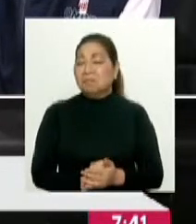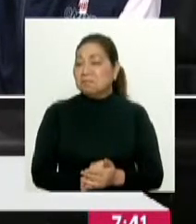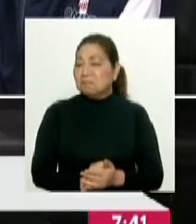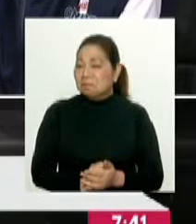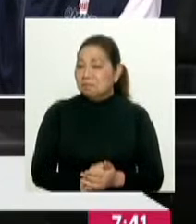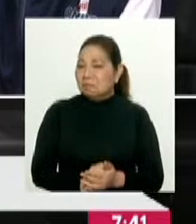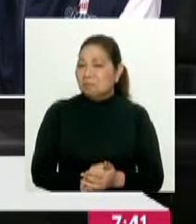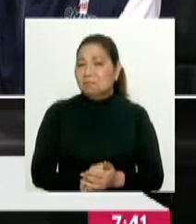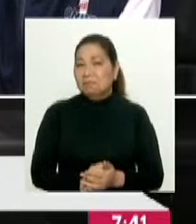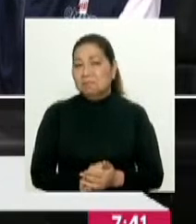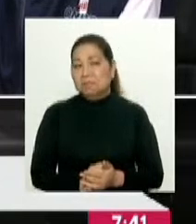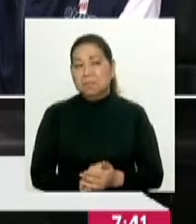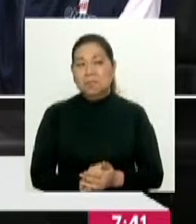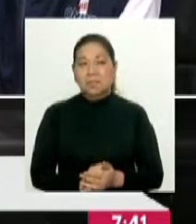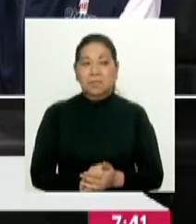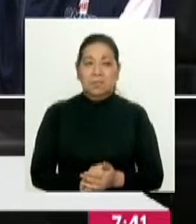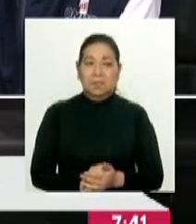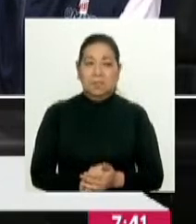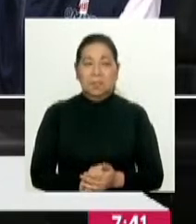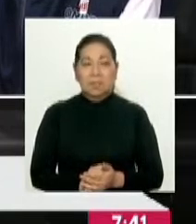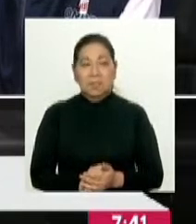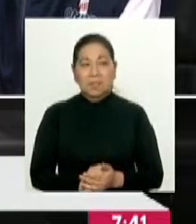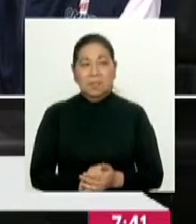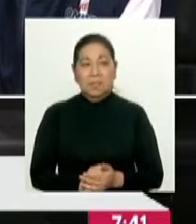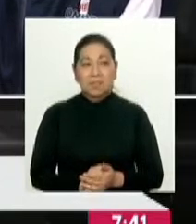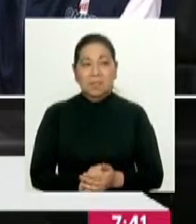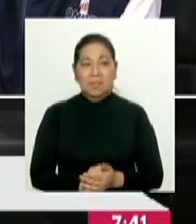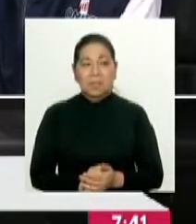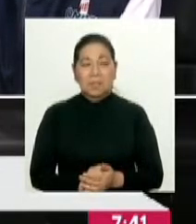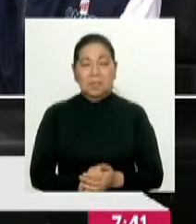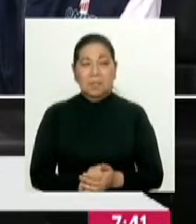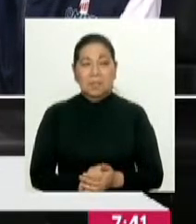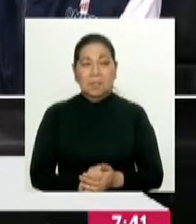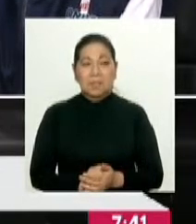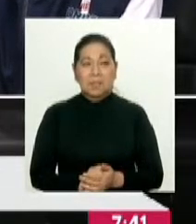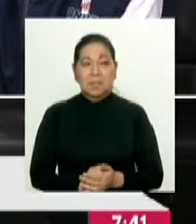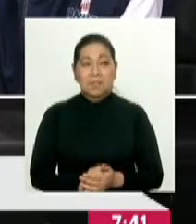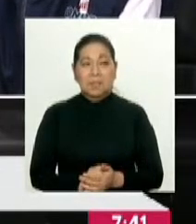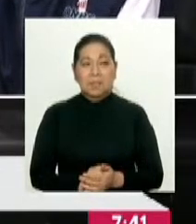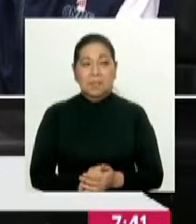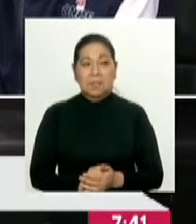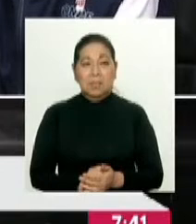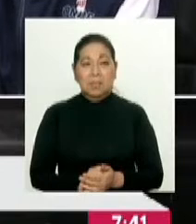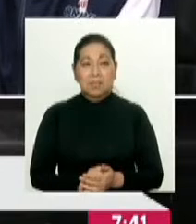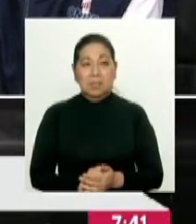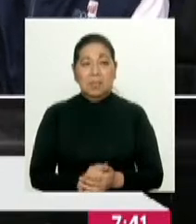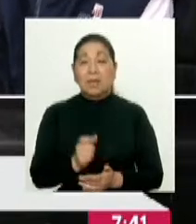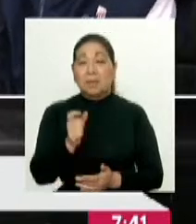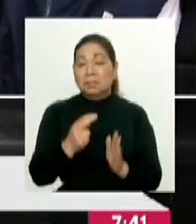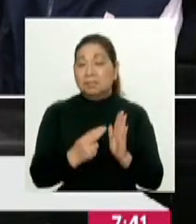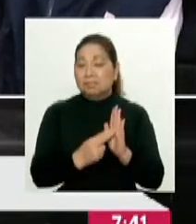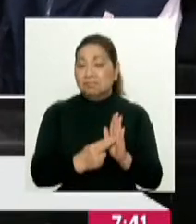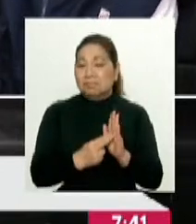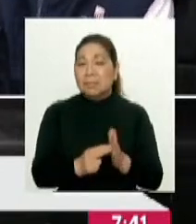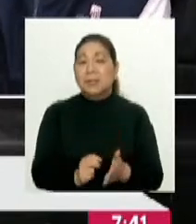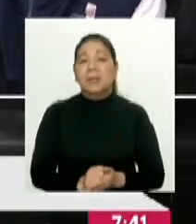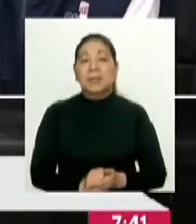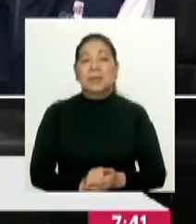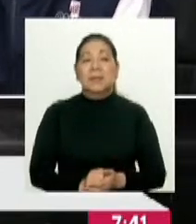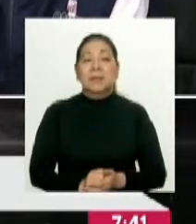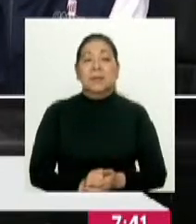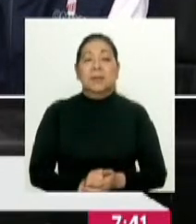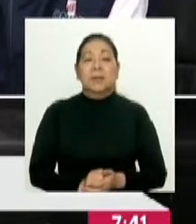representación, ¿no? Bien,